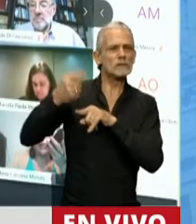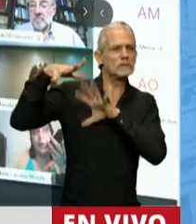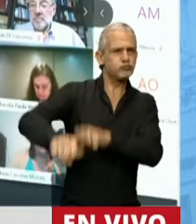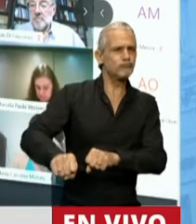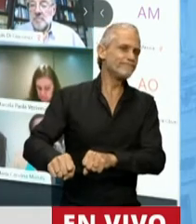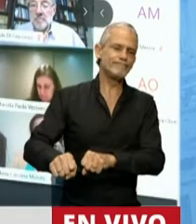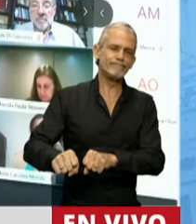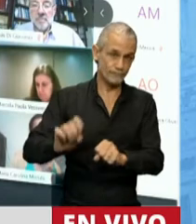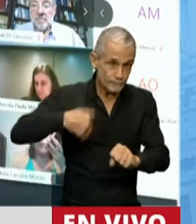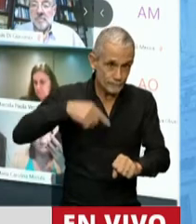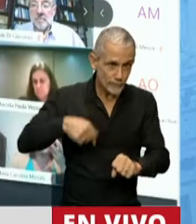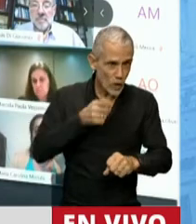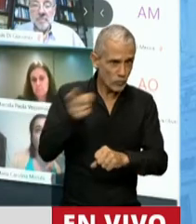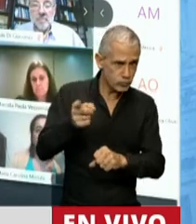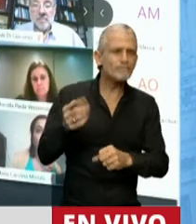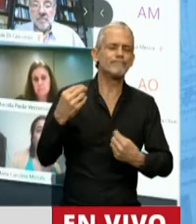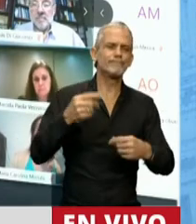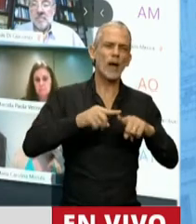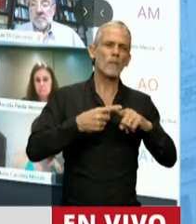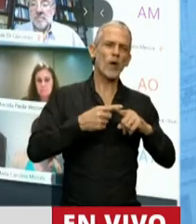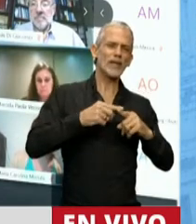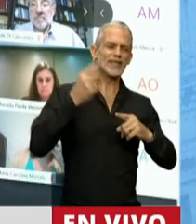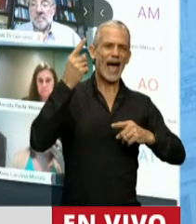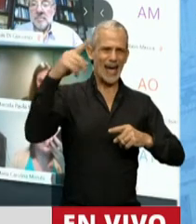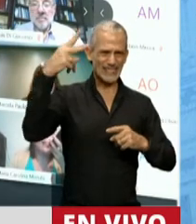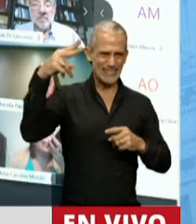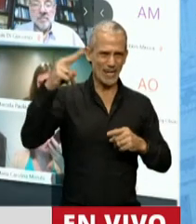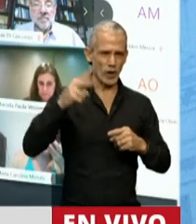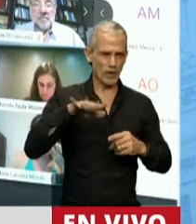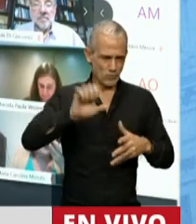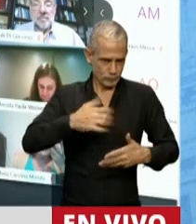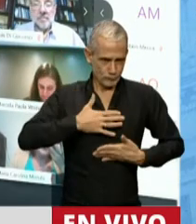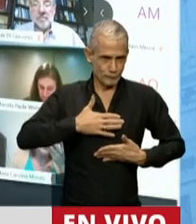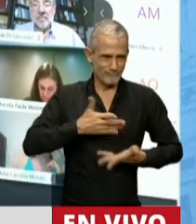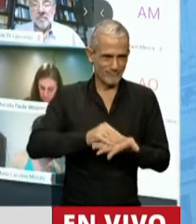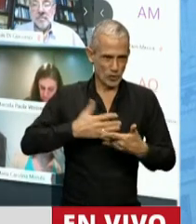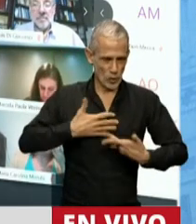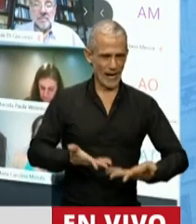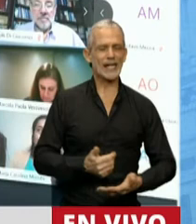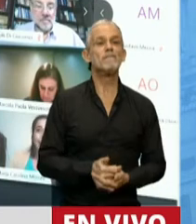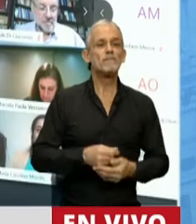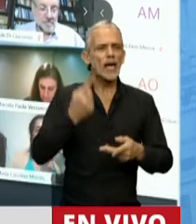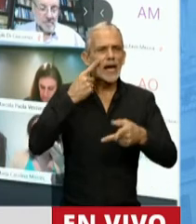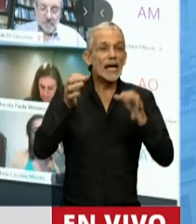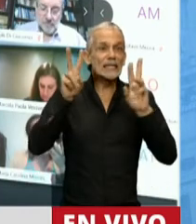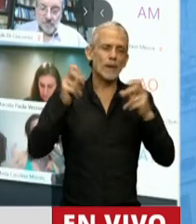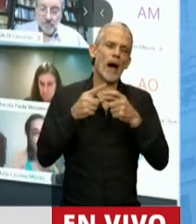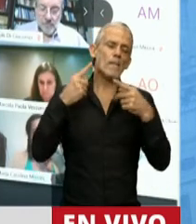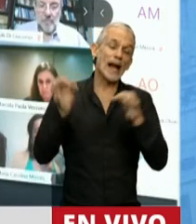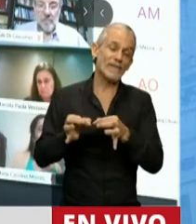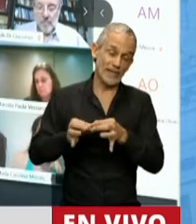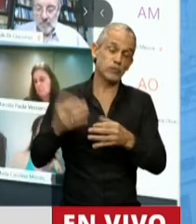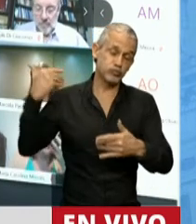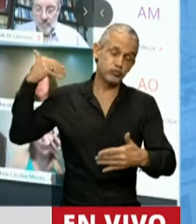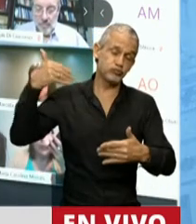conducen a sostener una política exterior soberana. En este contexto, la cuestión malvina es una deuda de